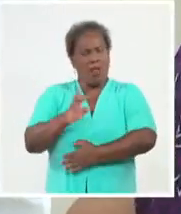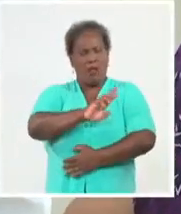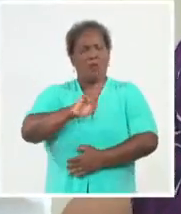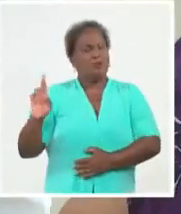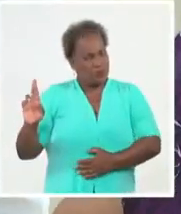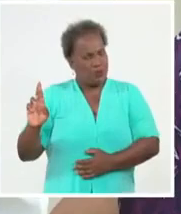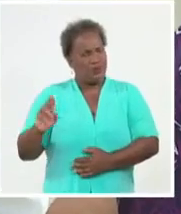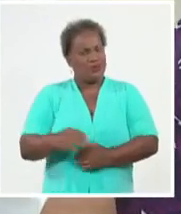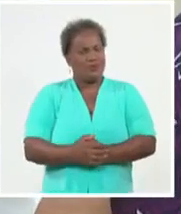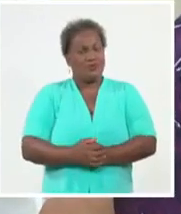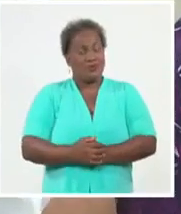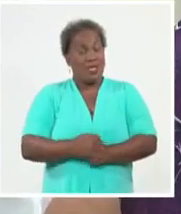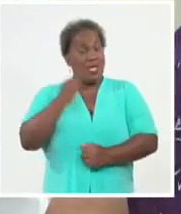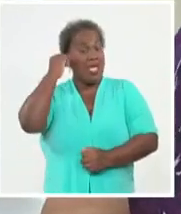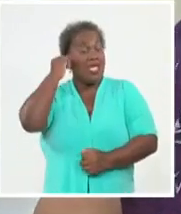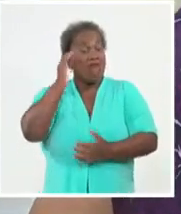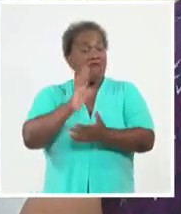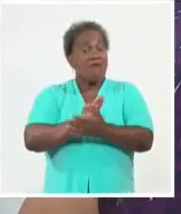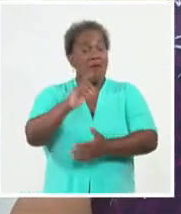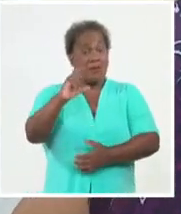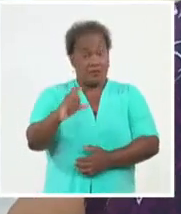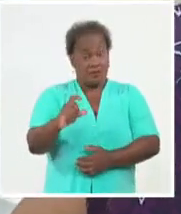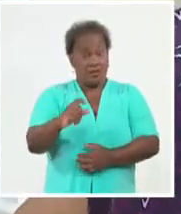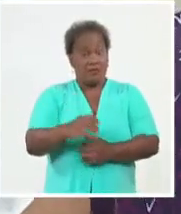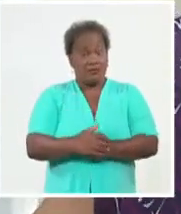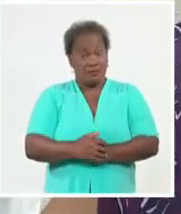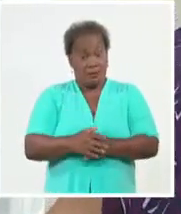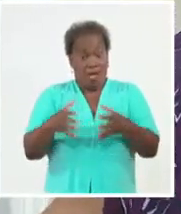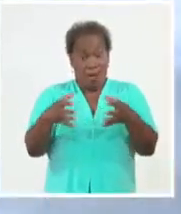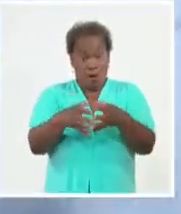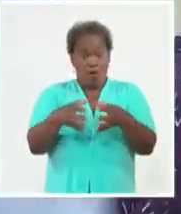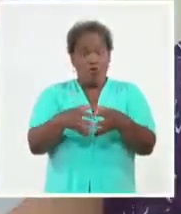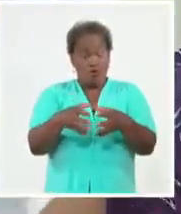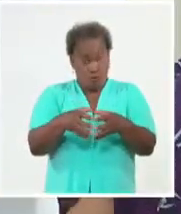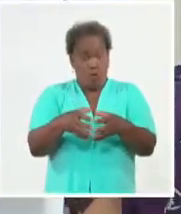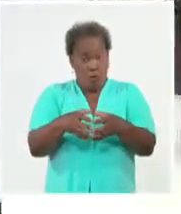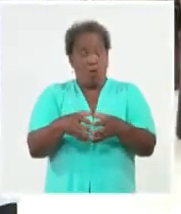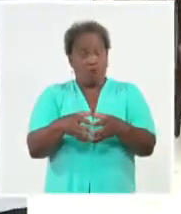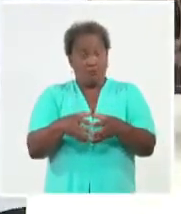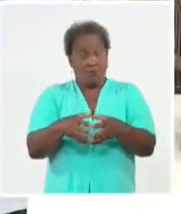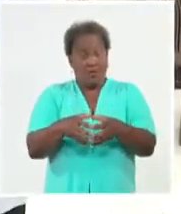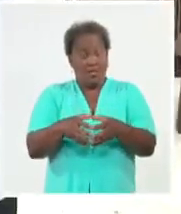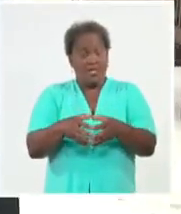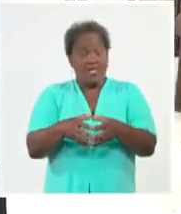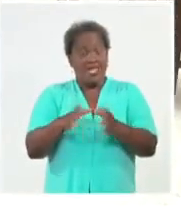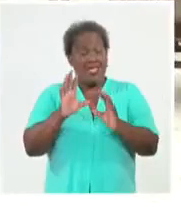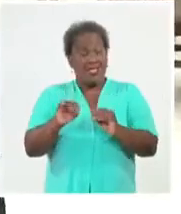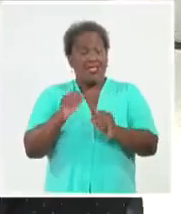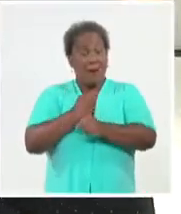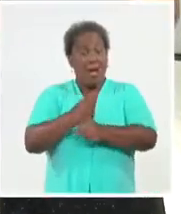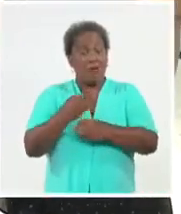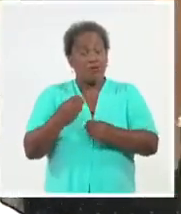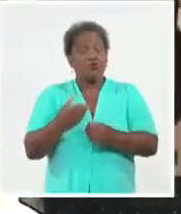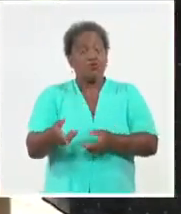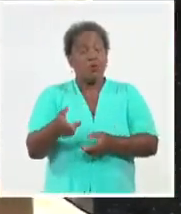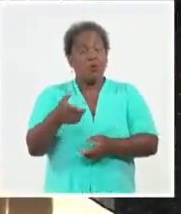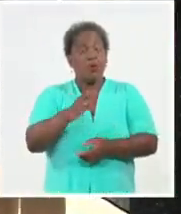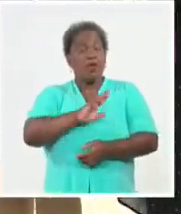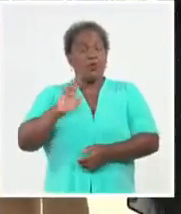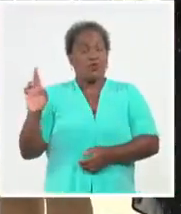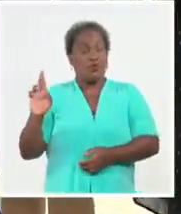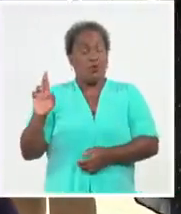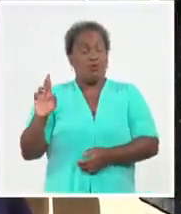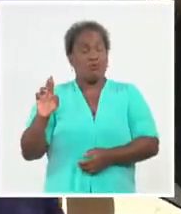FMC, batallón que pone en alto el nombre de nuestra patria, Federación de Mujeres Cubanas,